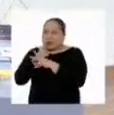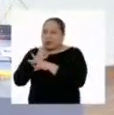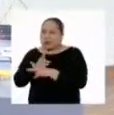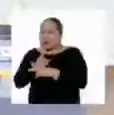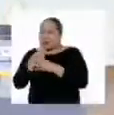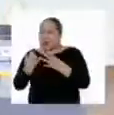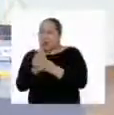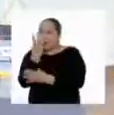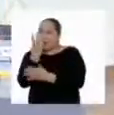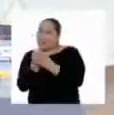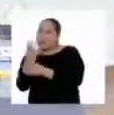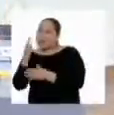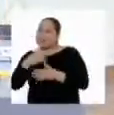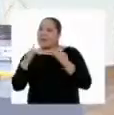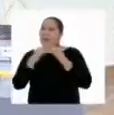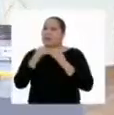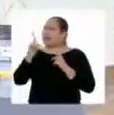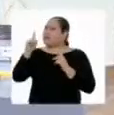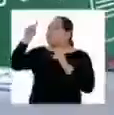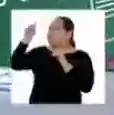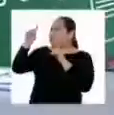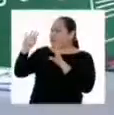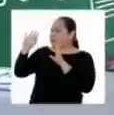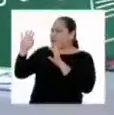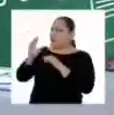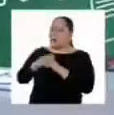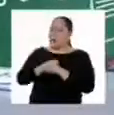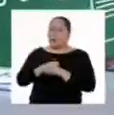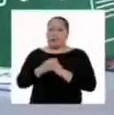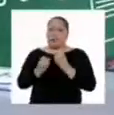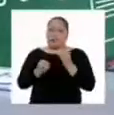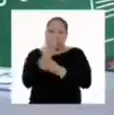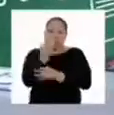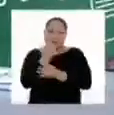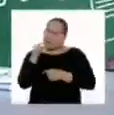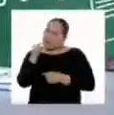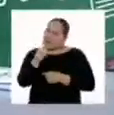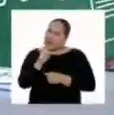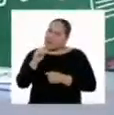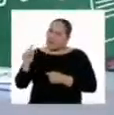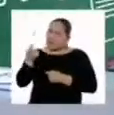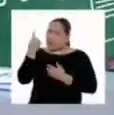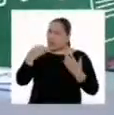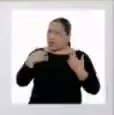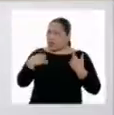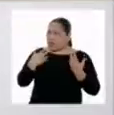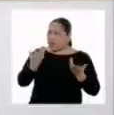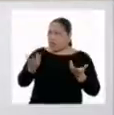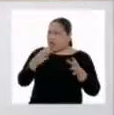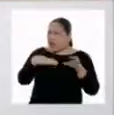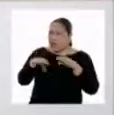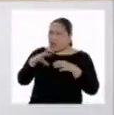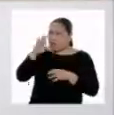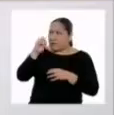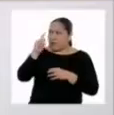las plantas de mi casa. Pero me queda una pregunta. ¿Las plantas son las únicas que realizan fotosíntesis? No. Las